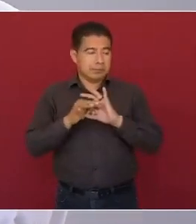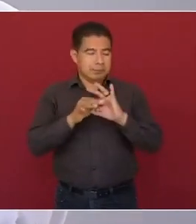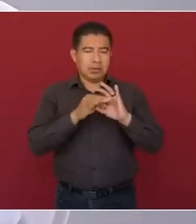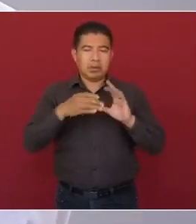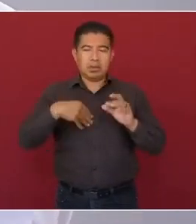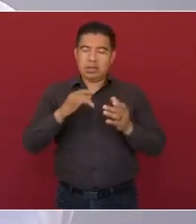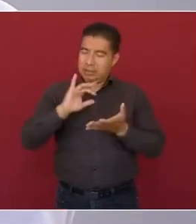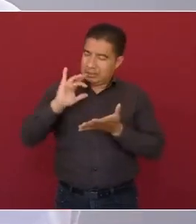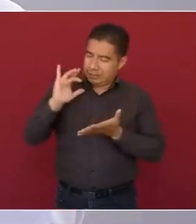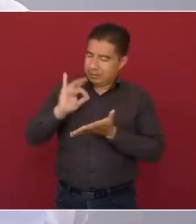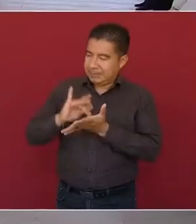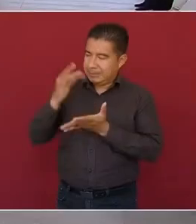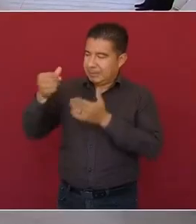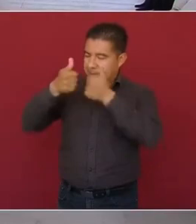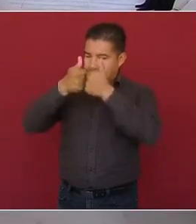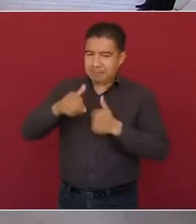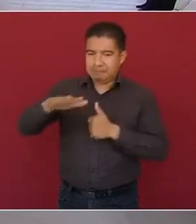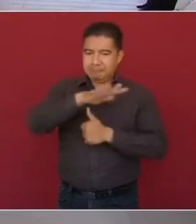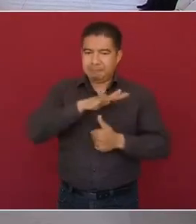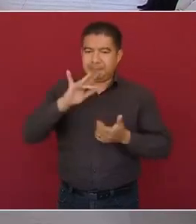le damos las gracias.